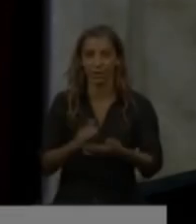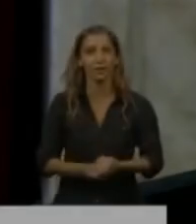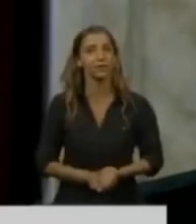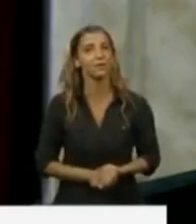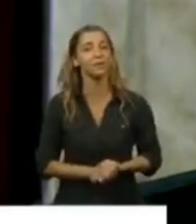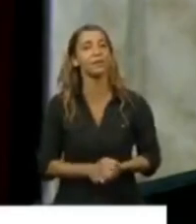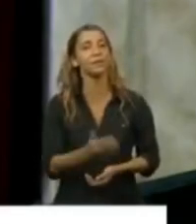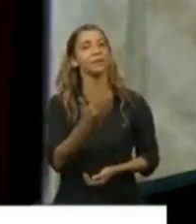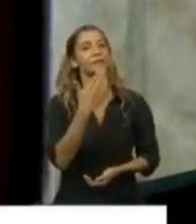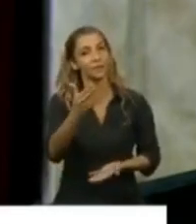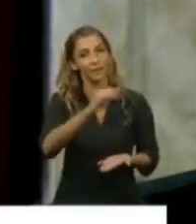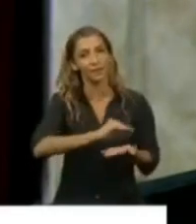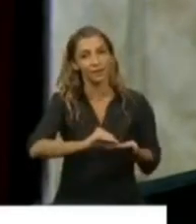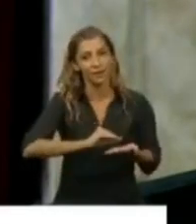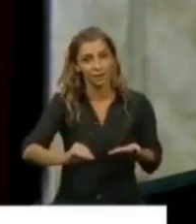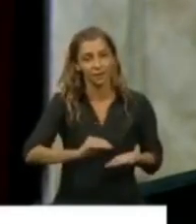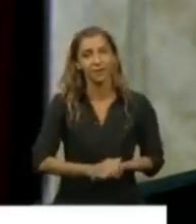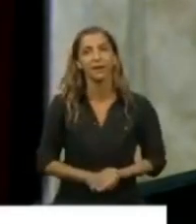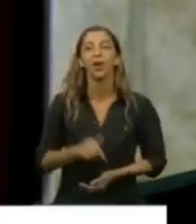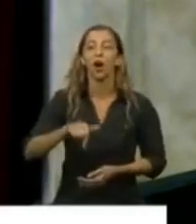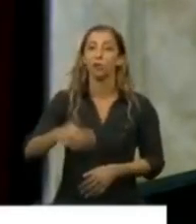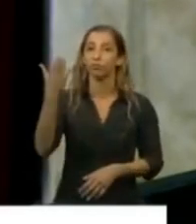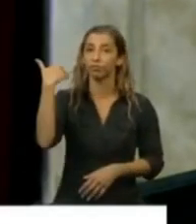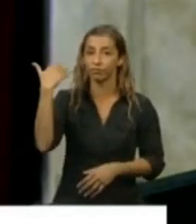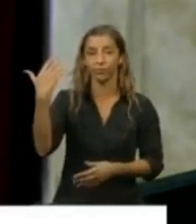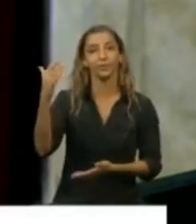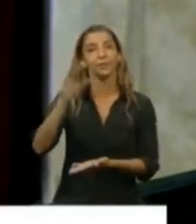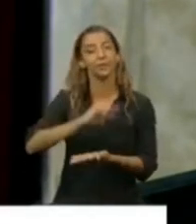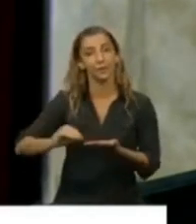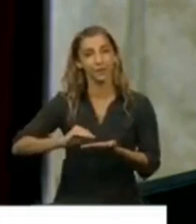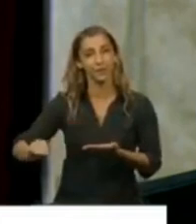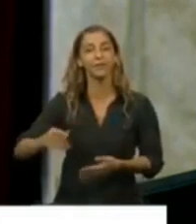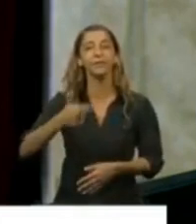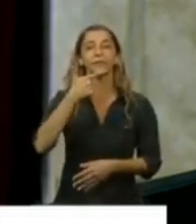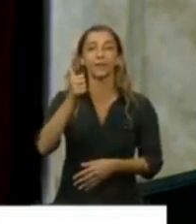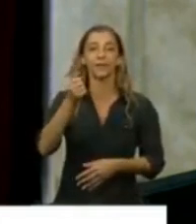Tiene la palabra el diputado Diego Sartori.